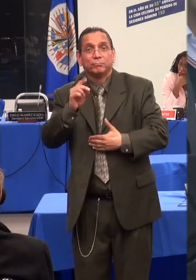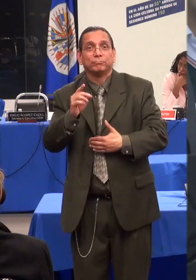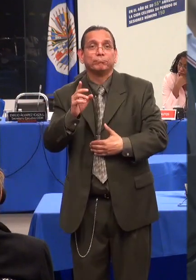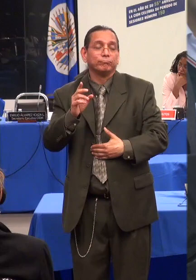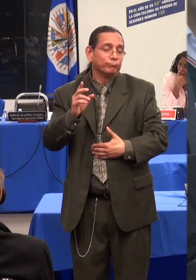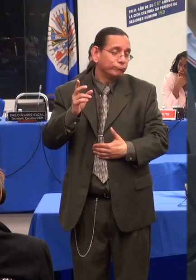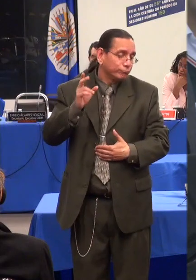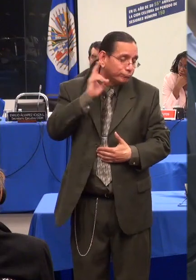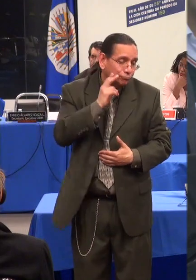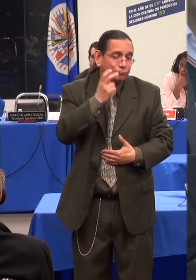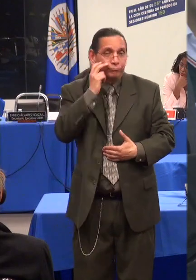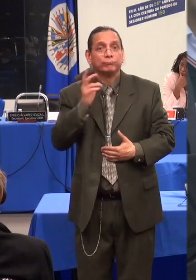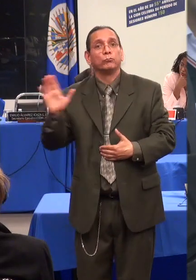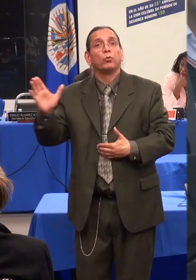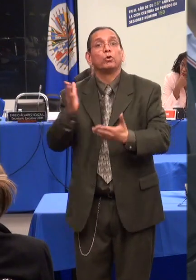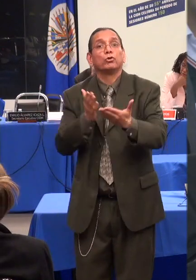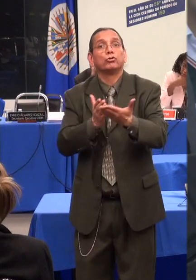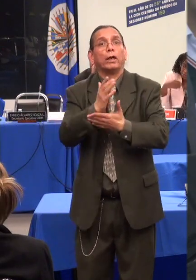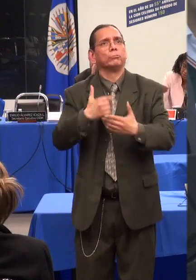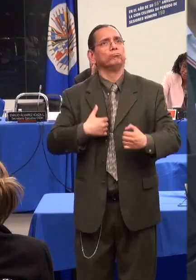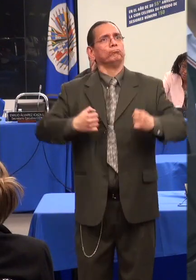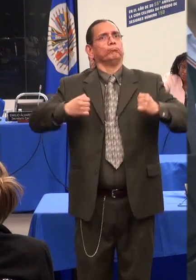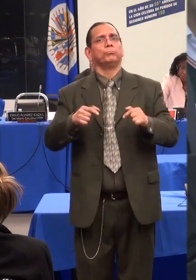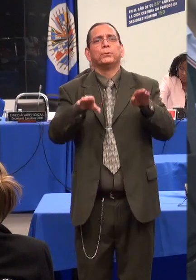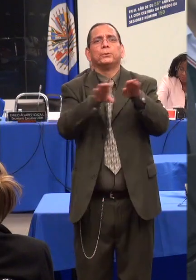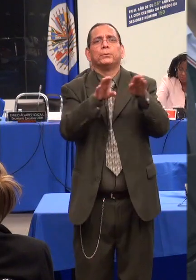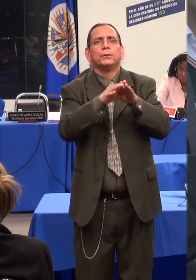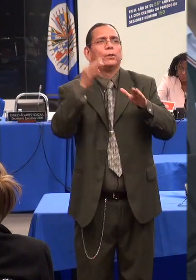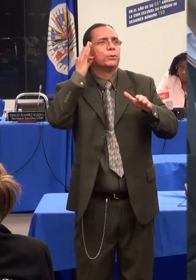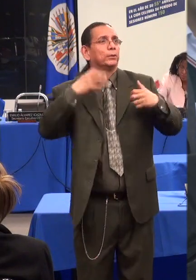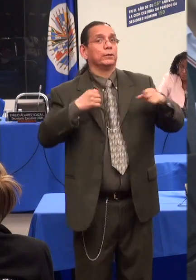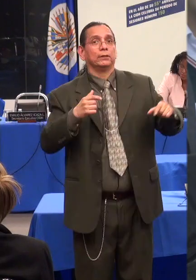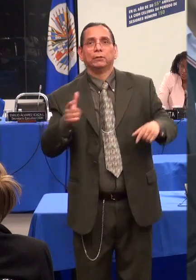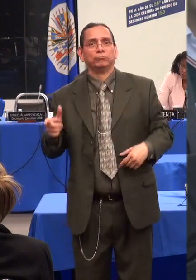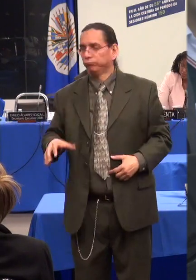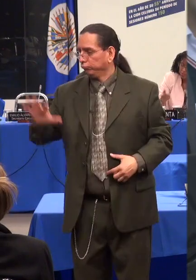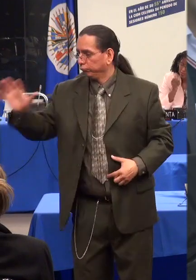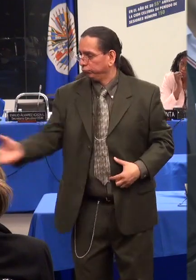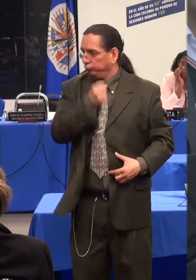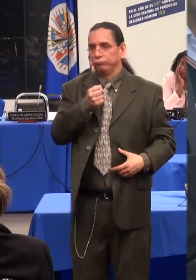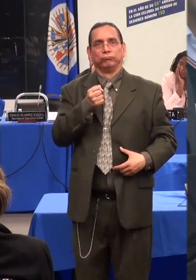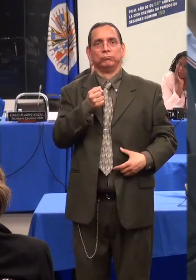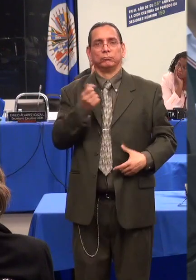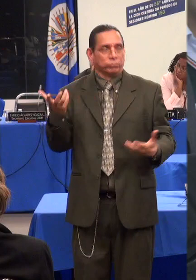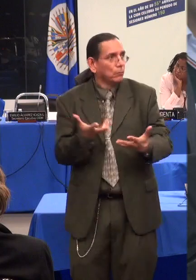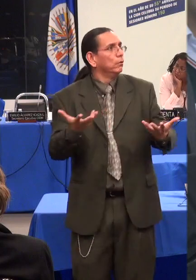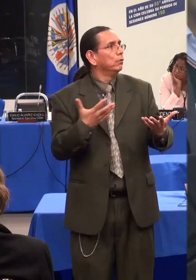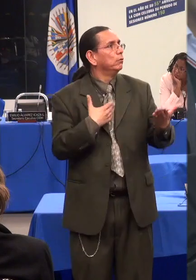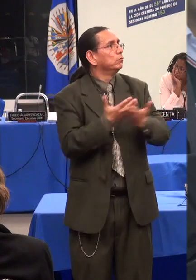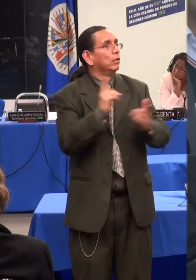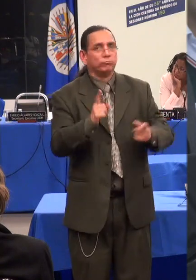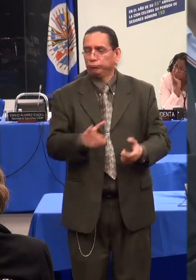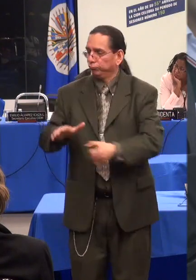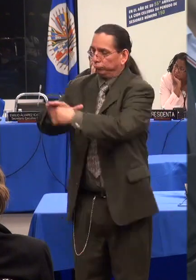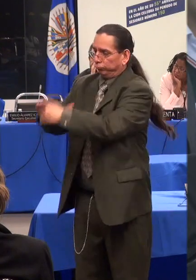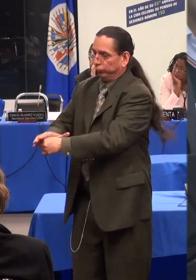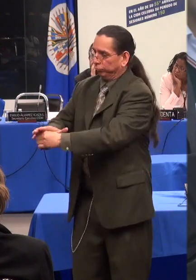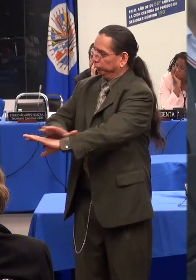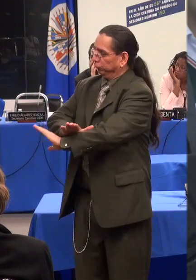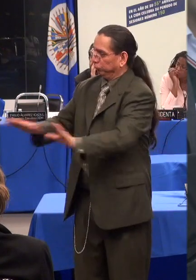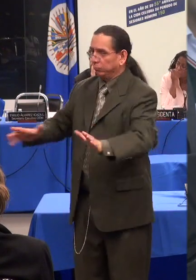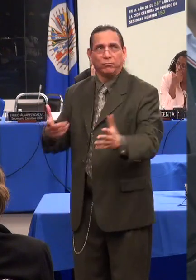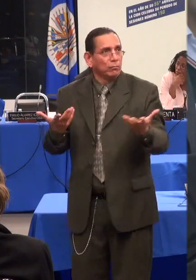Mi mamá me contó que cuando yo era un bebé y mis padres que ella tenía un